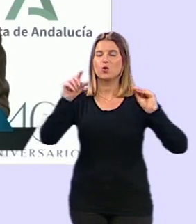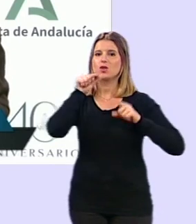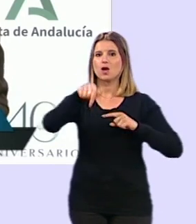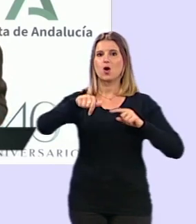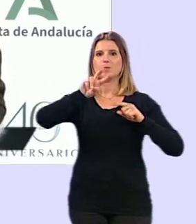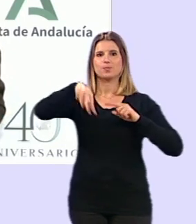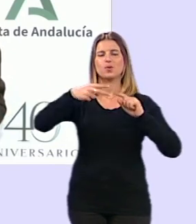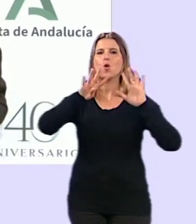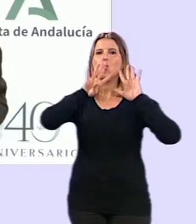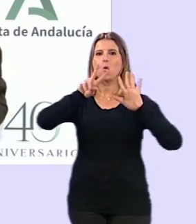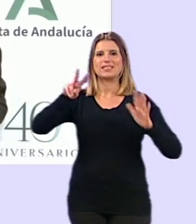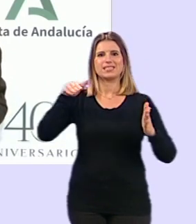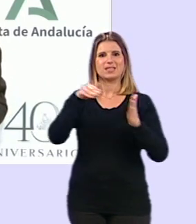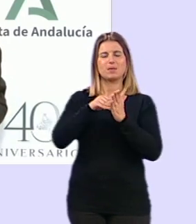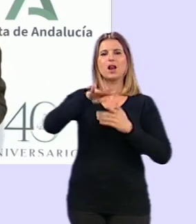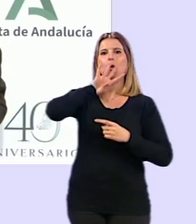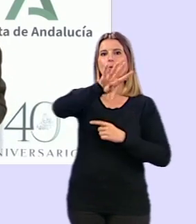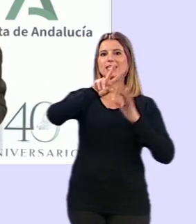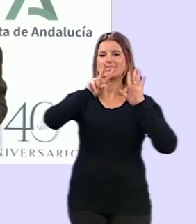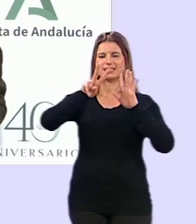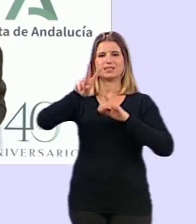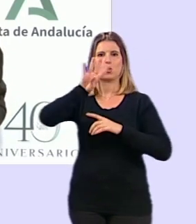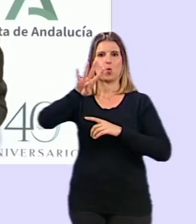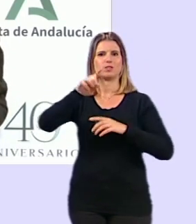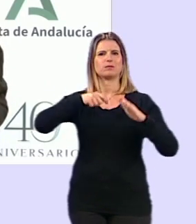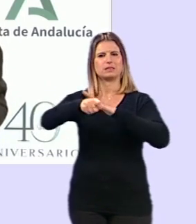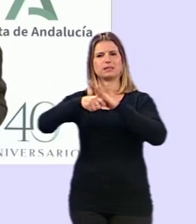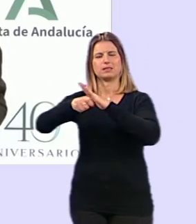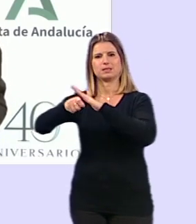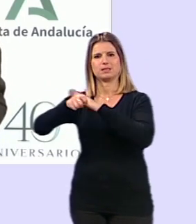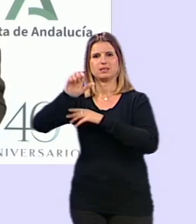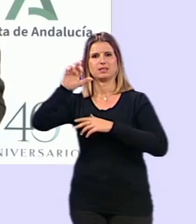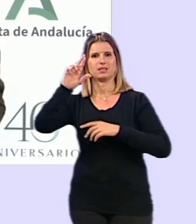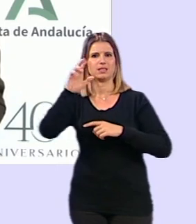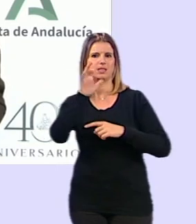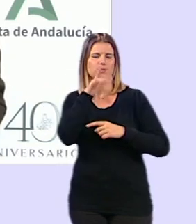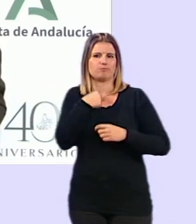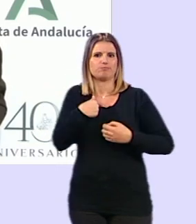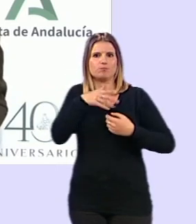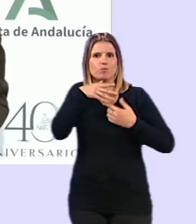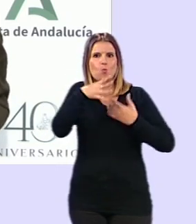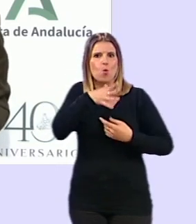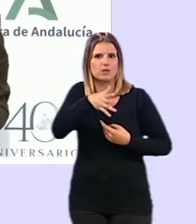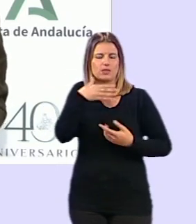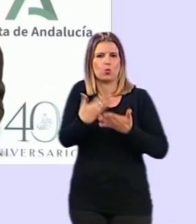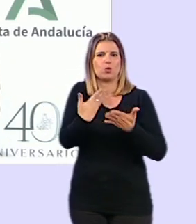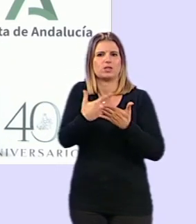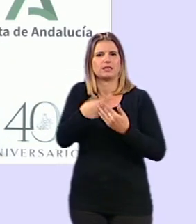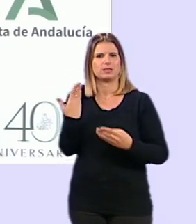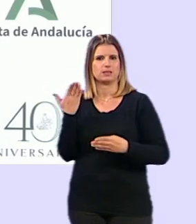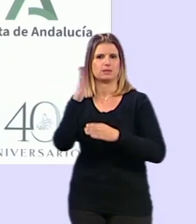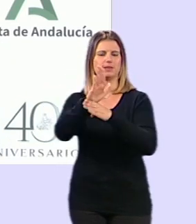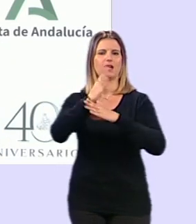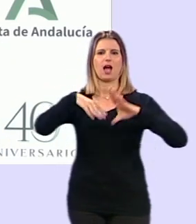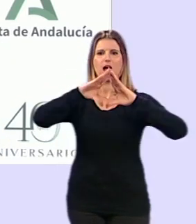97.474 las solicitudes de ERTE por fuerza de causa mayor que se han presentado